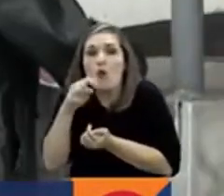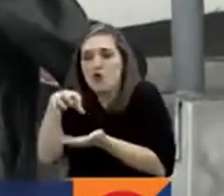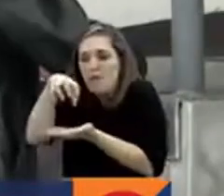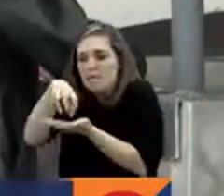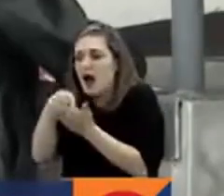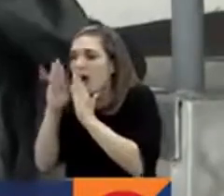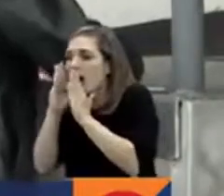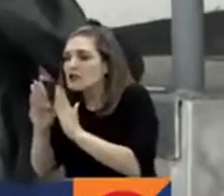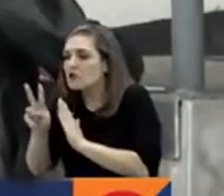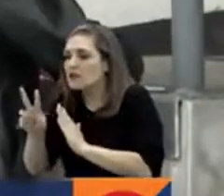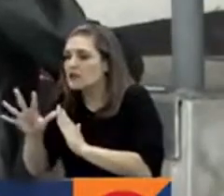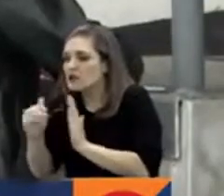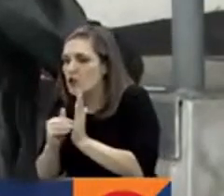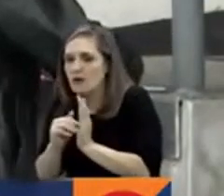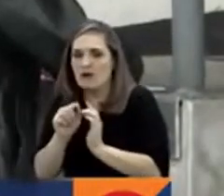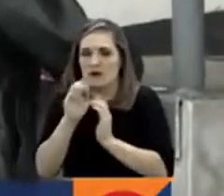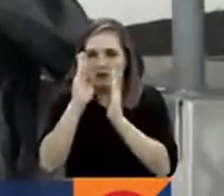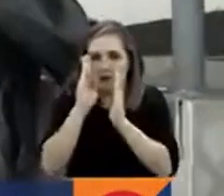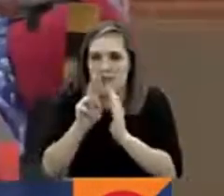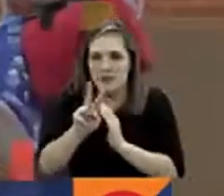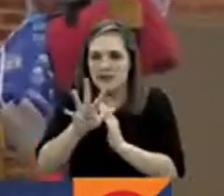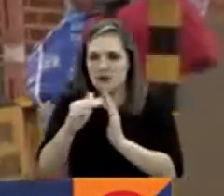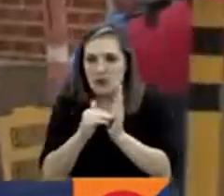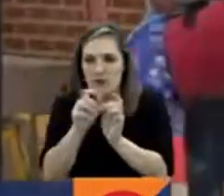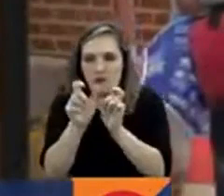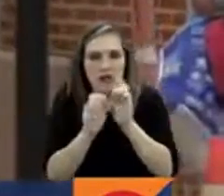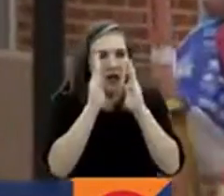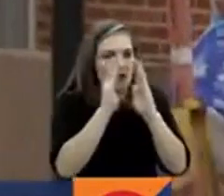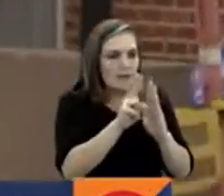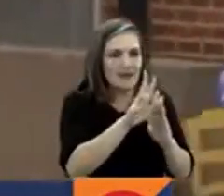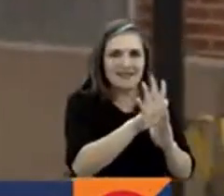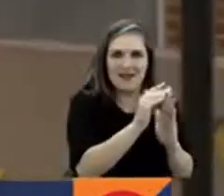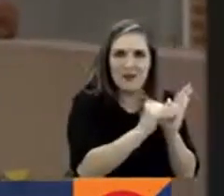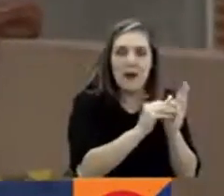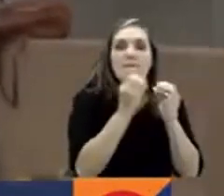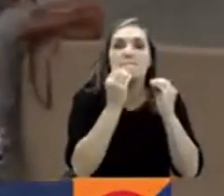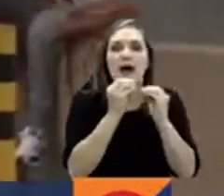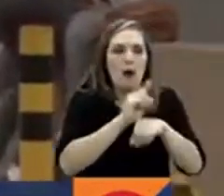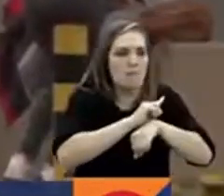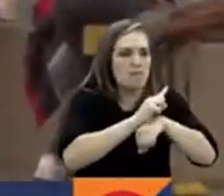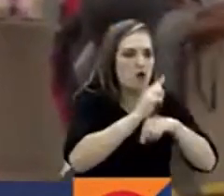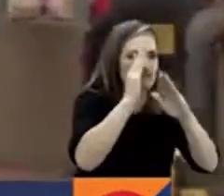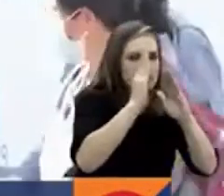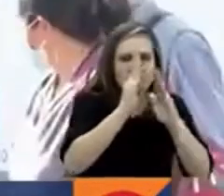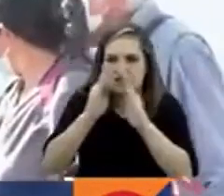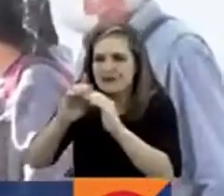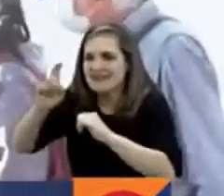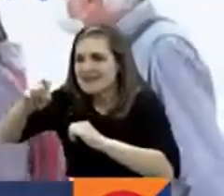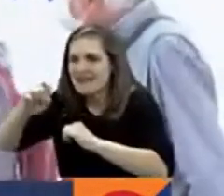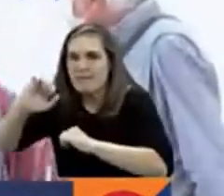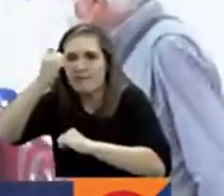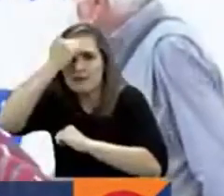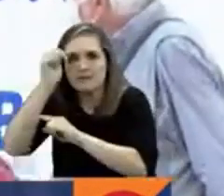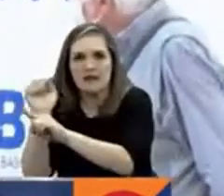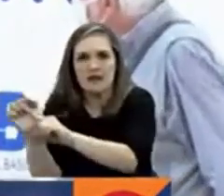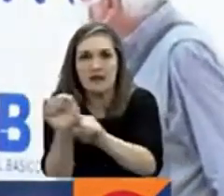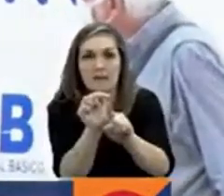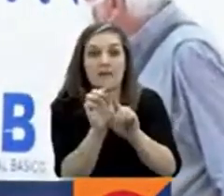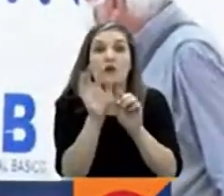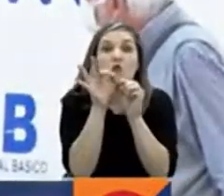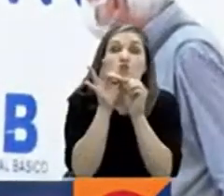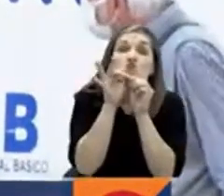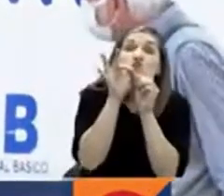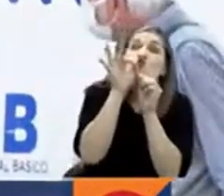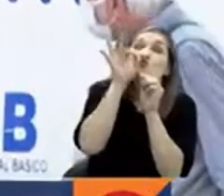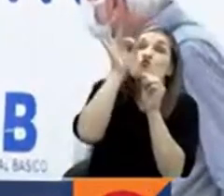de cuidado de la salud, prevención de la enfermedad y la solución inmediata de sus requerimientos de atención básica. En los municipios donde solamente